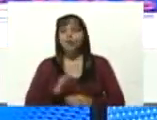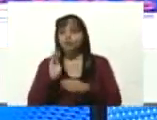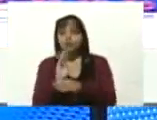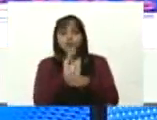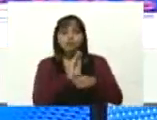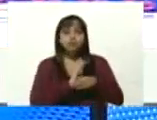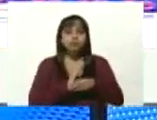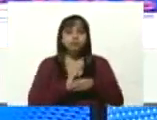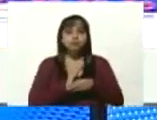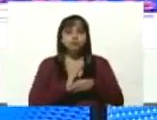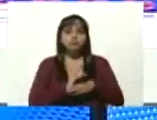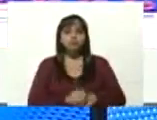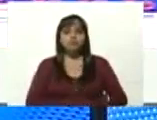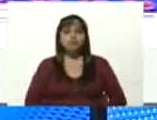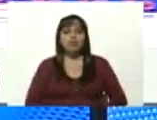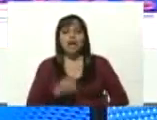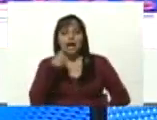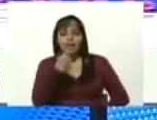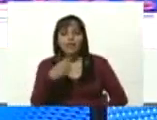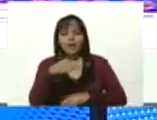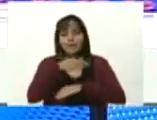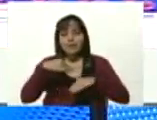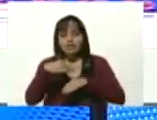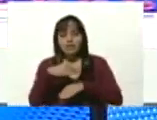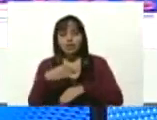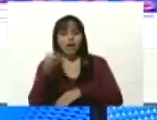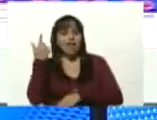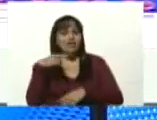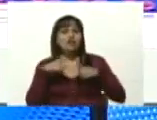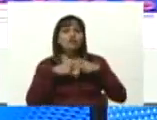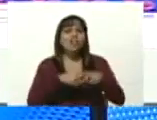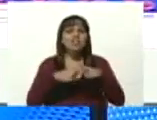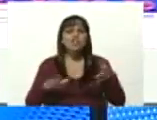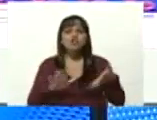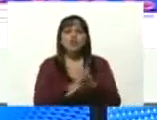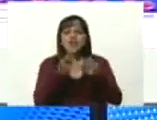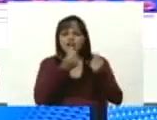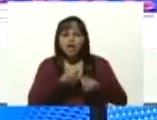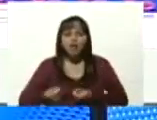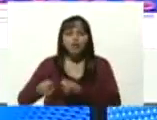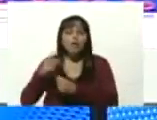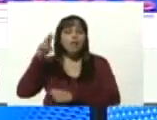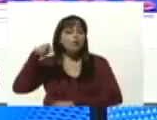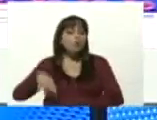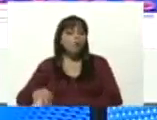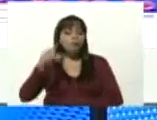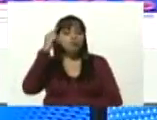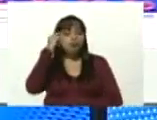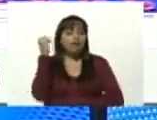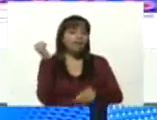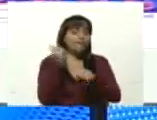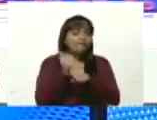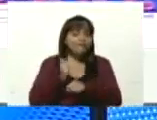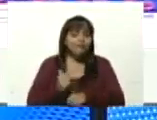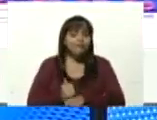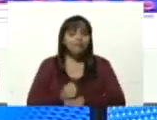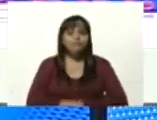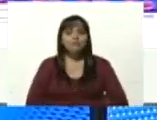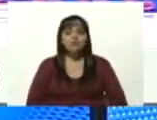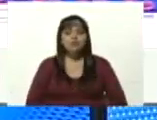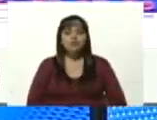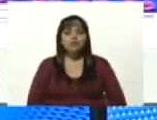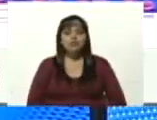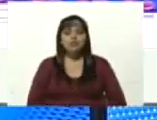como se lo dije a los ministros ayer en un gran taller de economía que tuvimos todo el día prepararnos